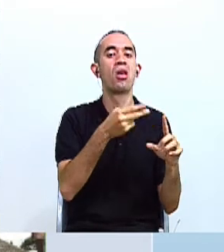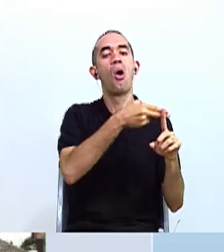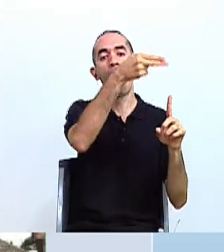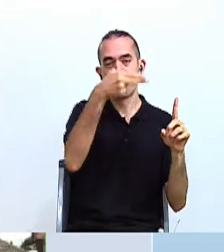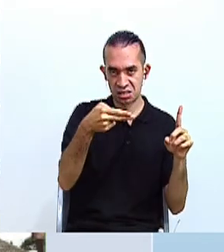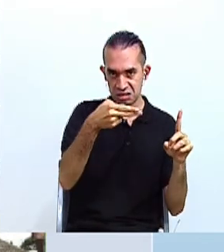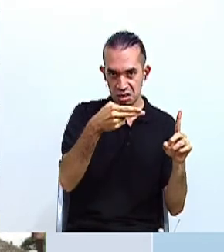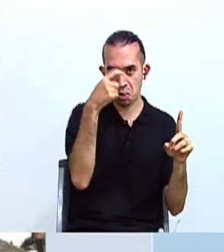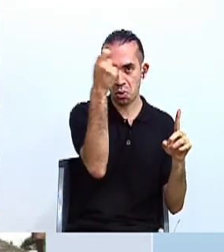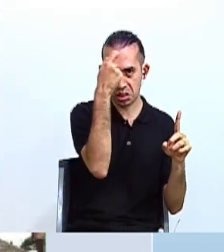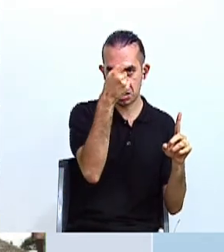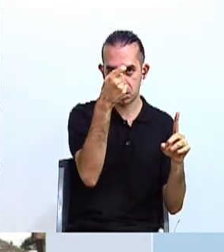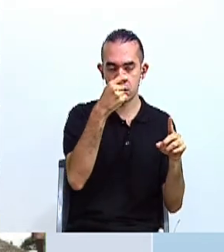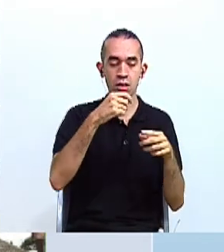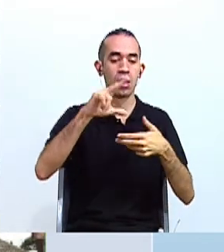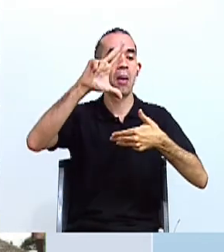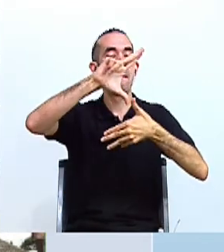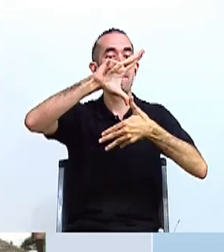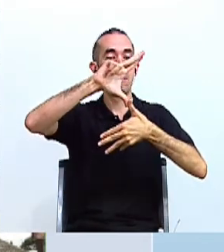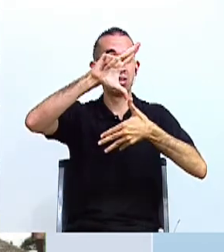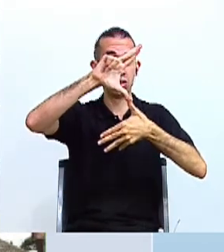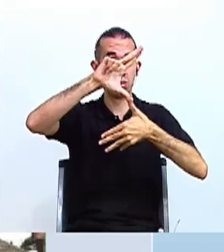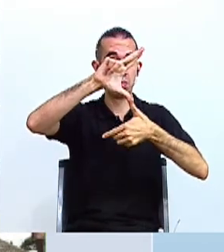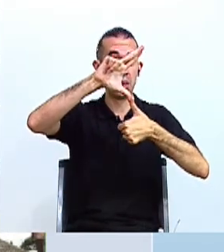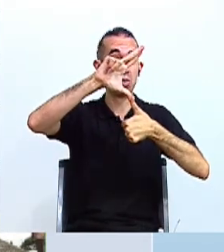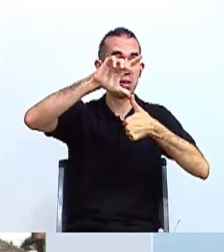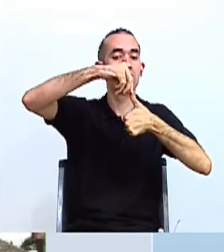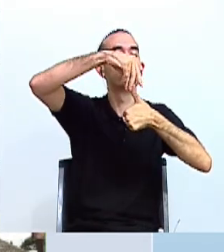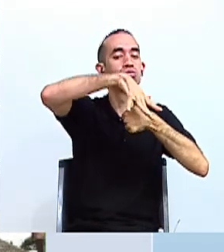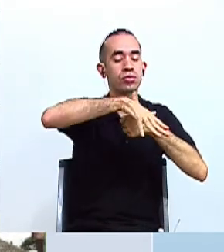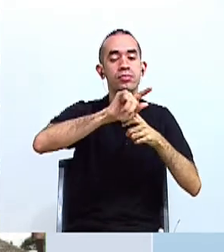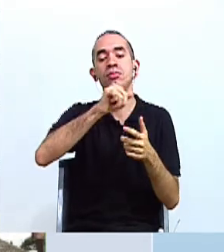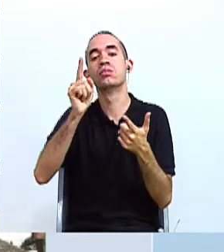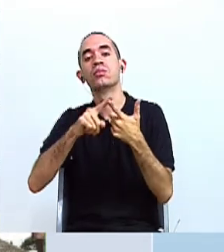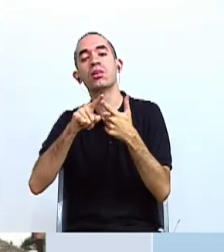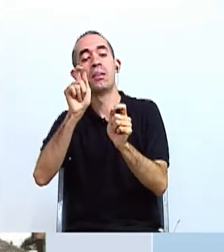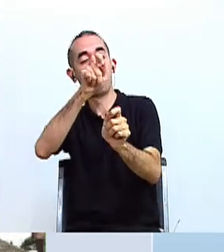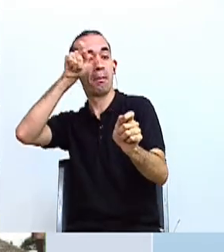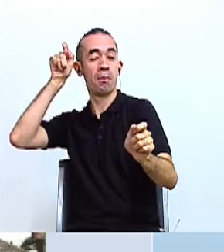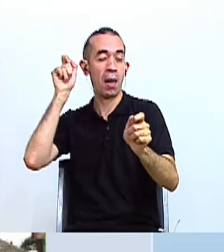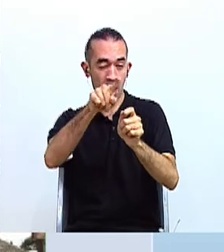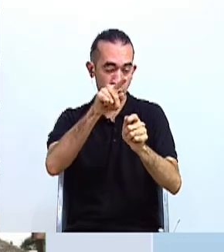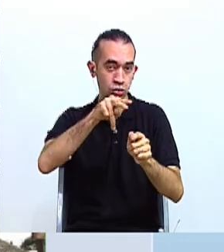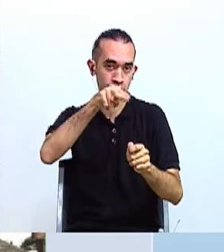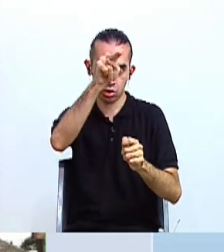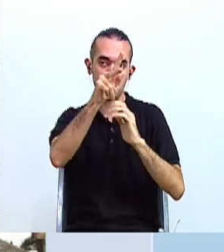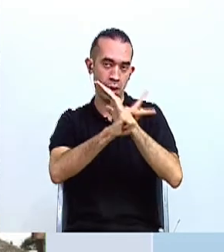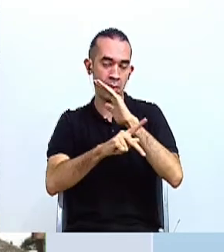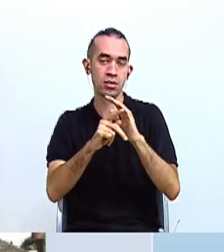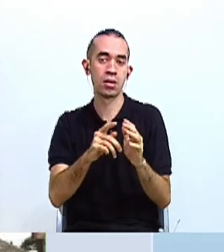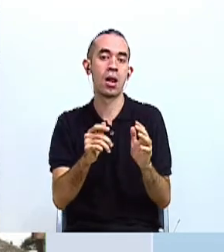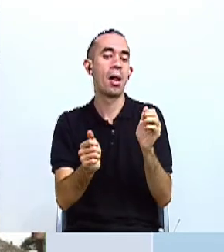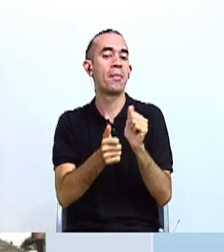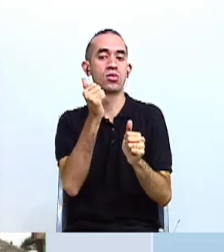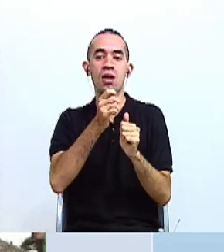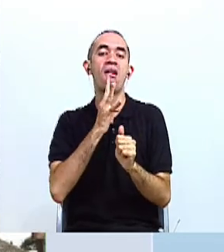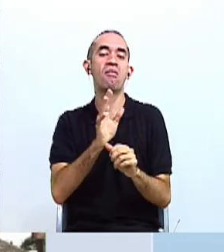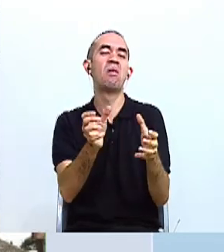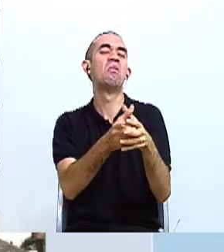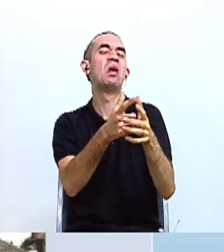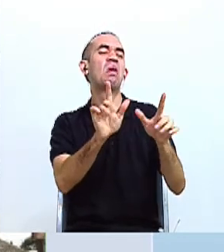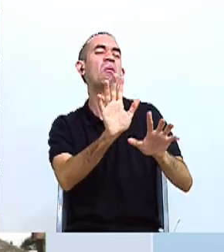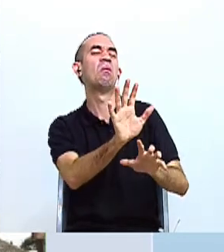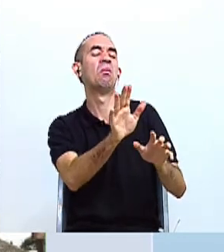Guanacaste, con gran influencia mesoamericana. Los Malecus, al norte del país, la mayoría hablan el dialecto, son